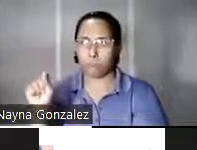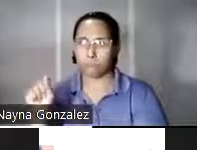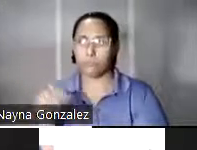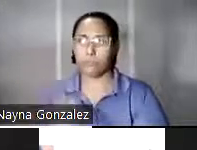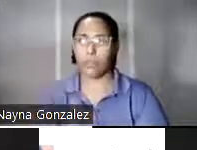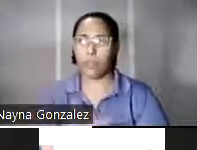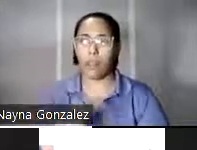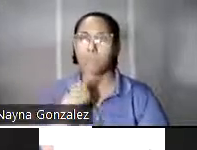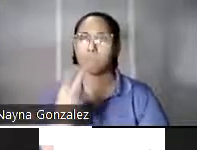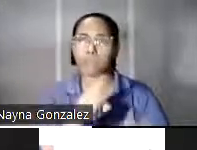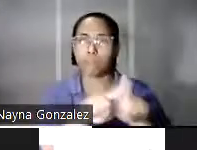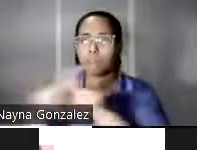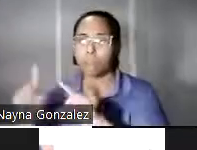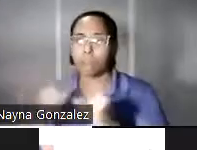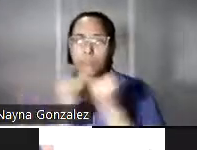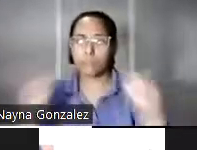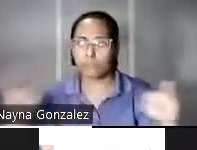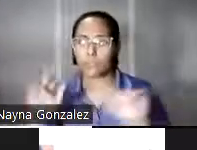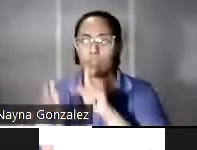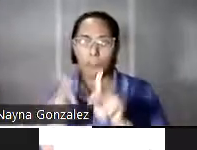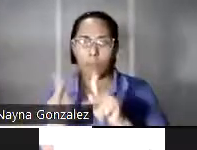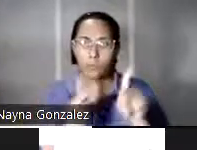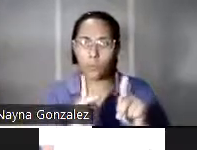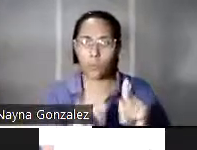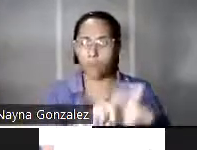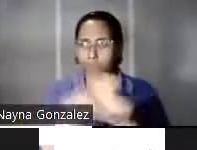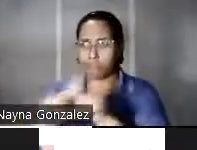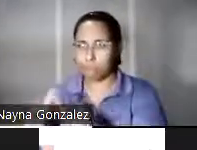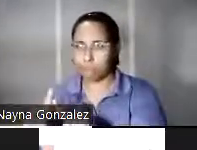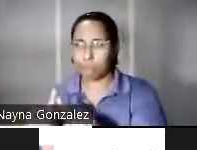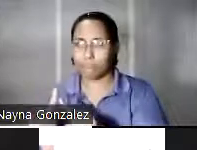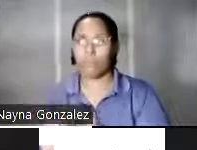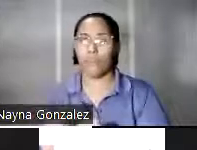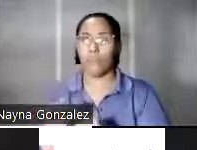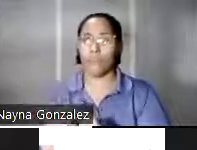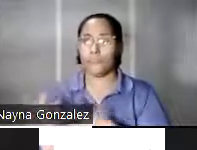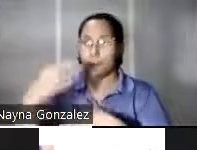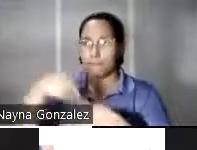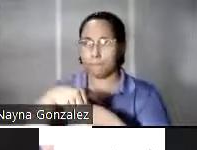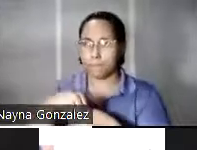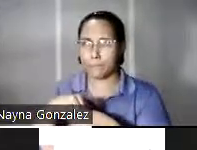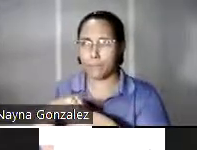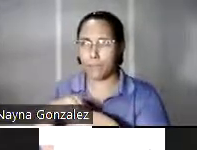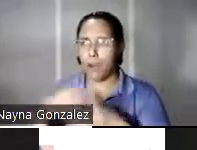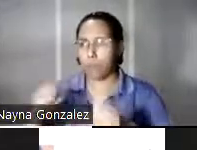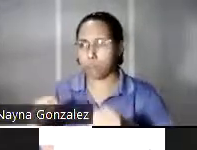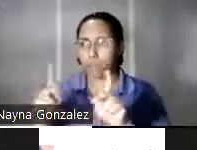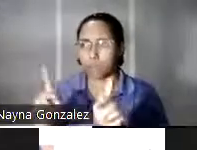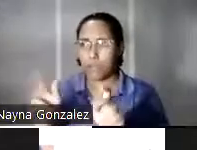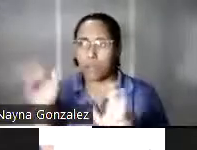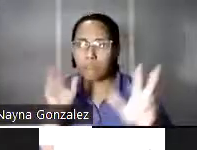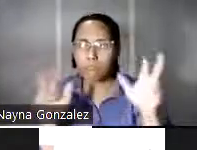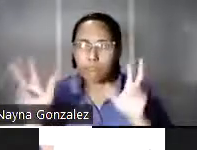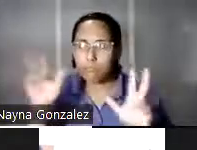independientes de todo el mundo vieron en el medio sonoro una posibilidad de hacerse oír sin